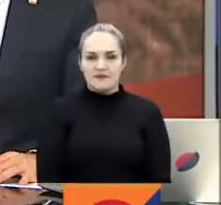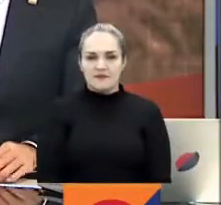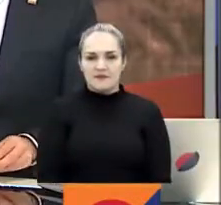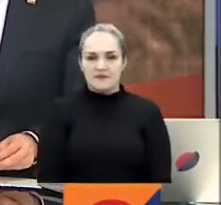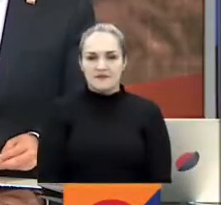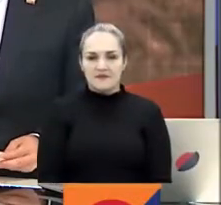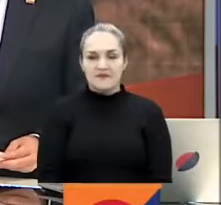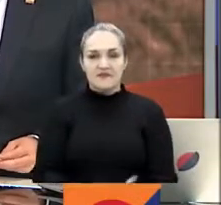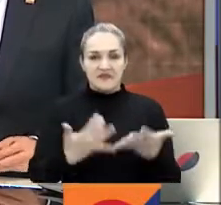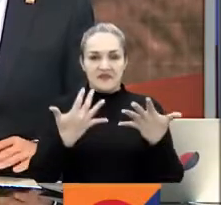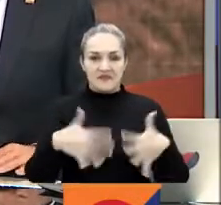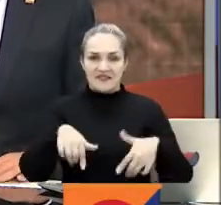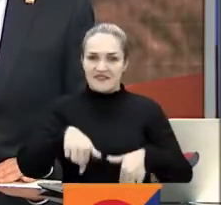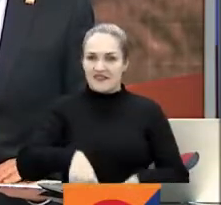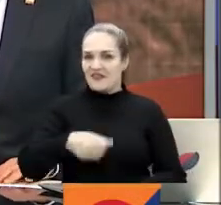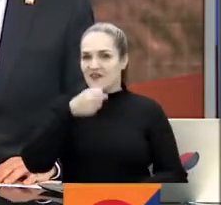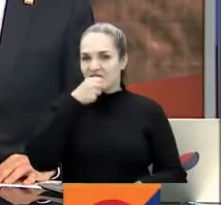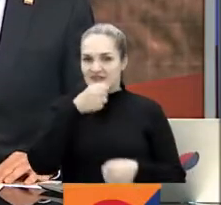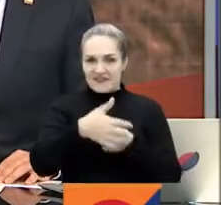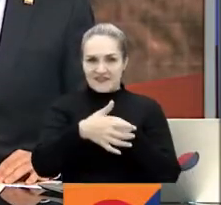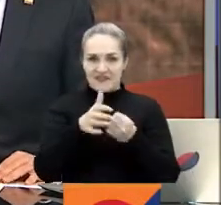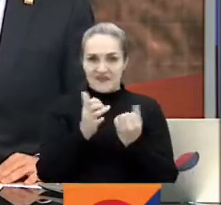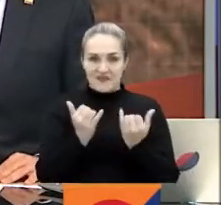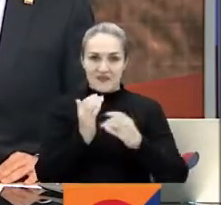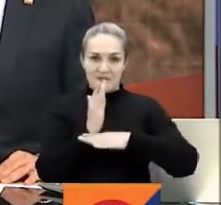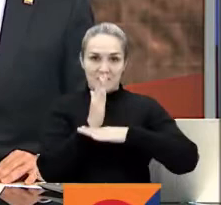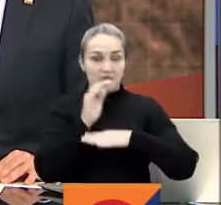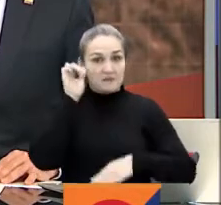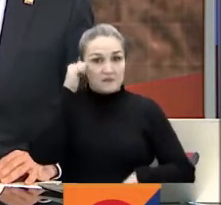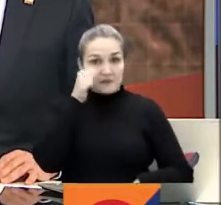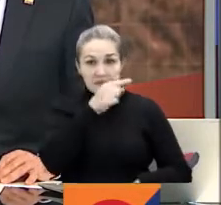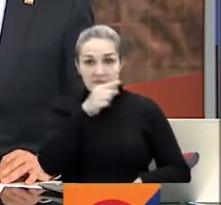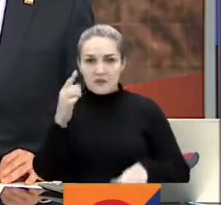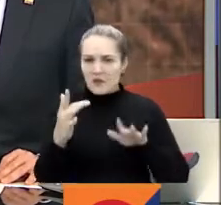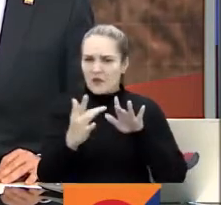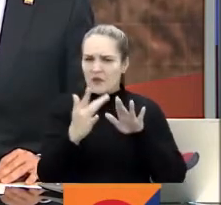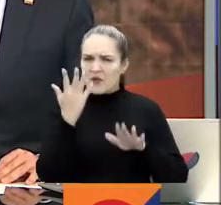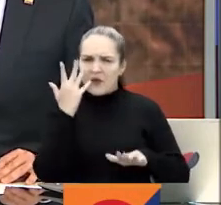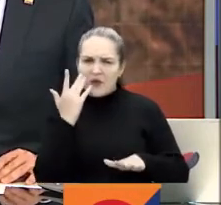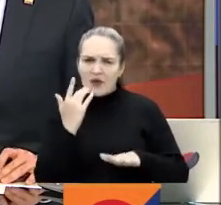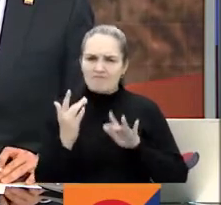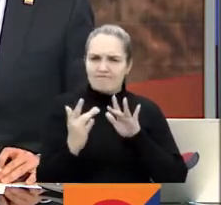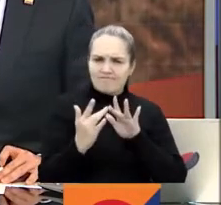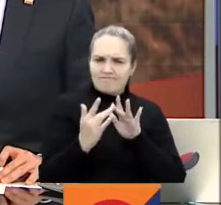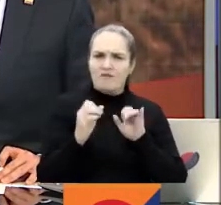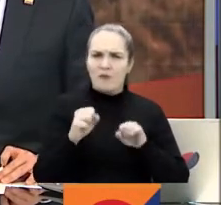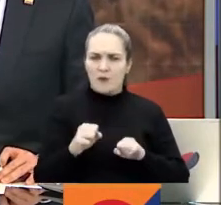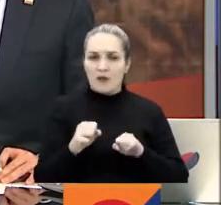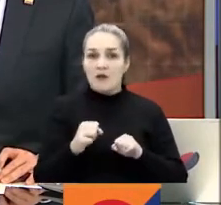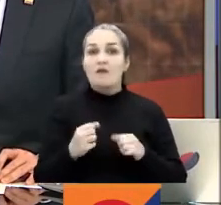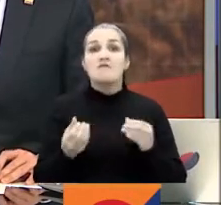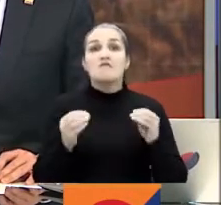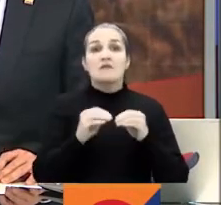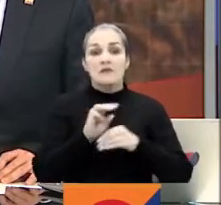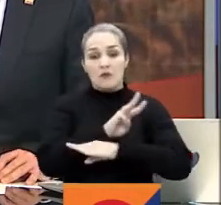Y así termina RTBC Noticias del mediodía. Recuerden que estamos conectados 24-7 también en www